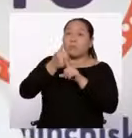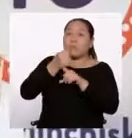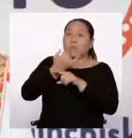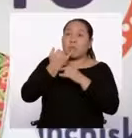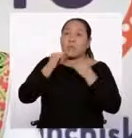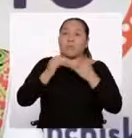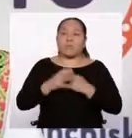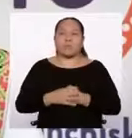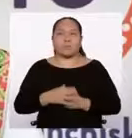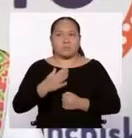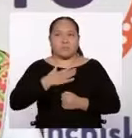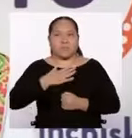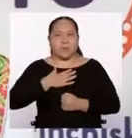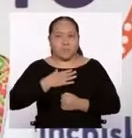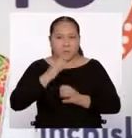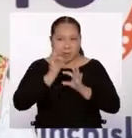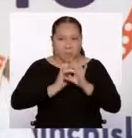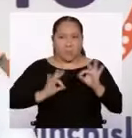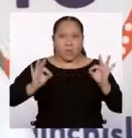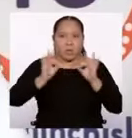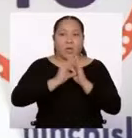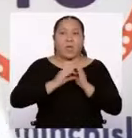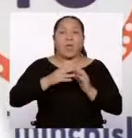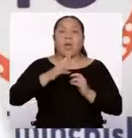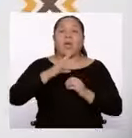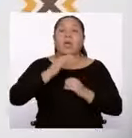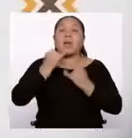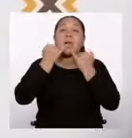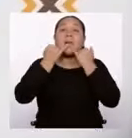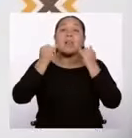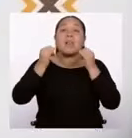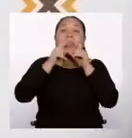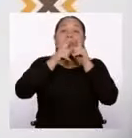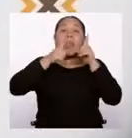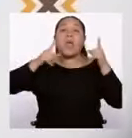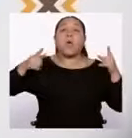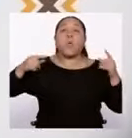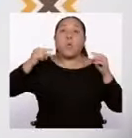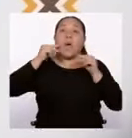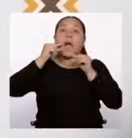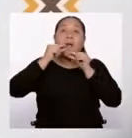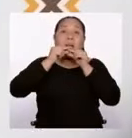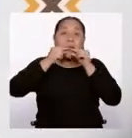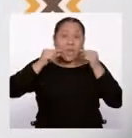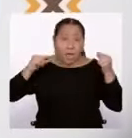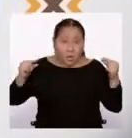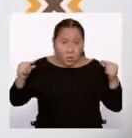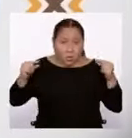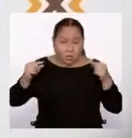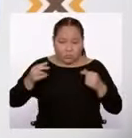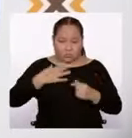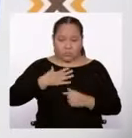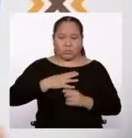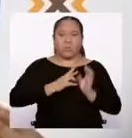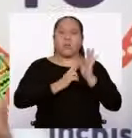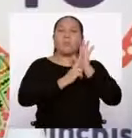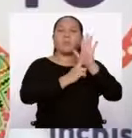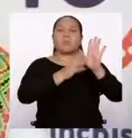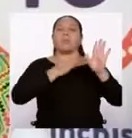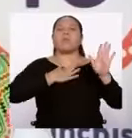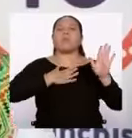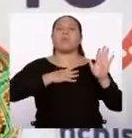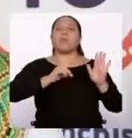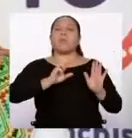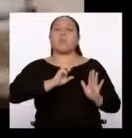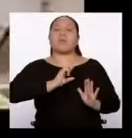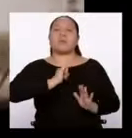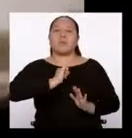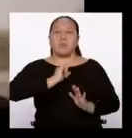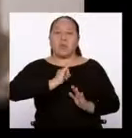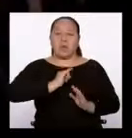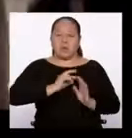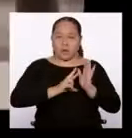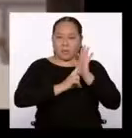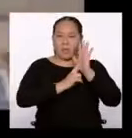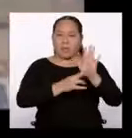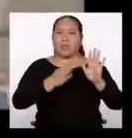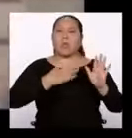Para mí es muy importante la lengua quechua porque es algo que me representa, representa mi identidad, representa mi historia y representa mi familia.